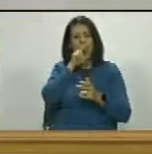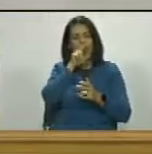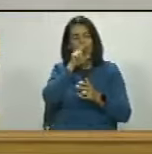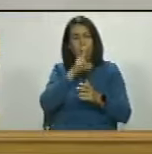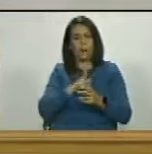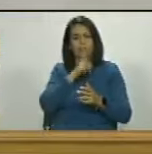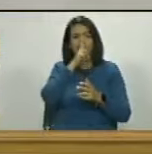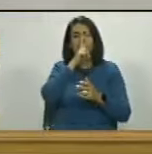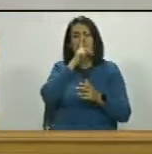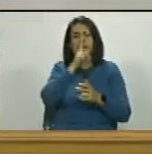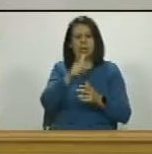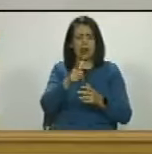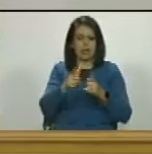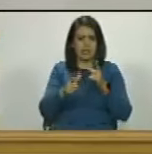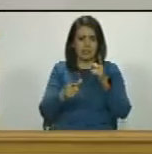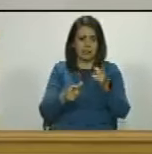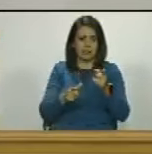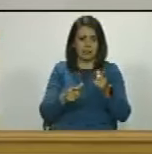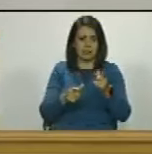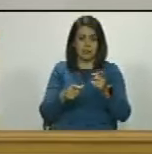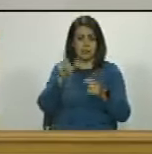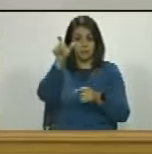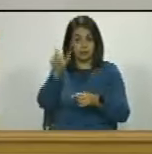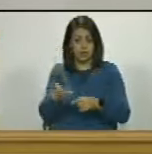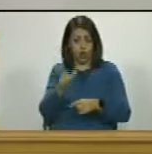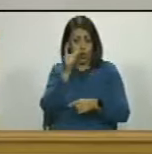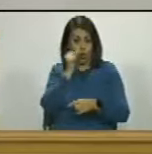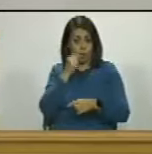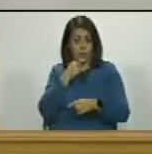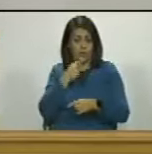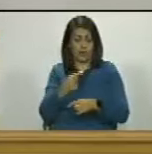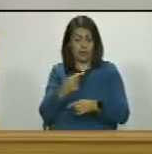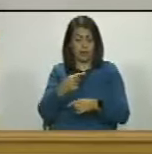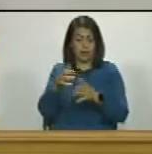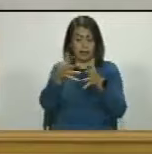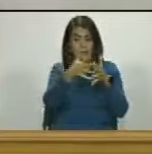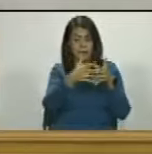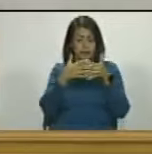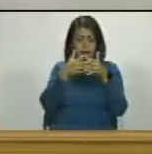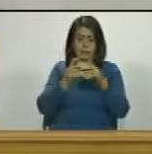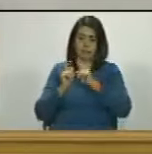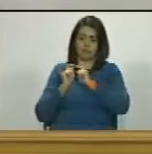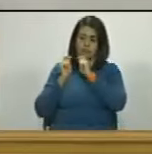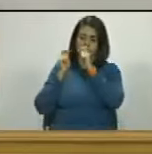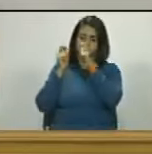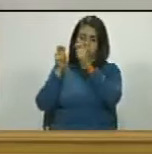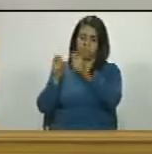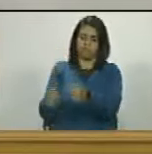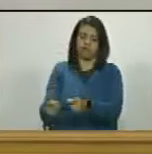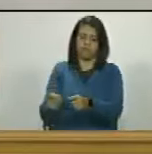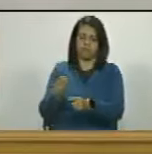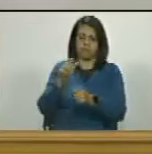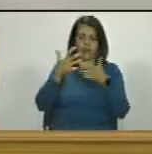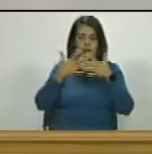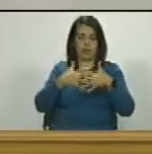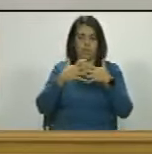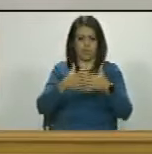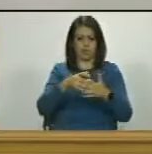y ese vago es al que los gringos graciosamente le otorgaron Cidgo